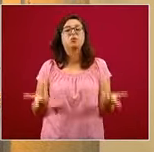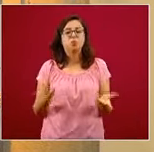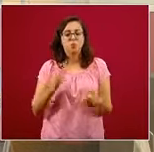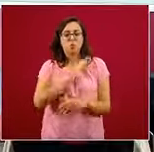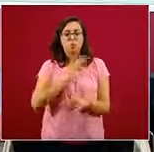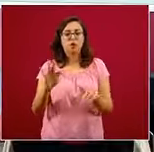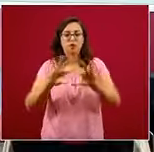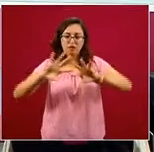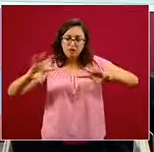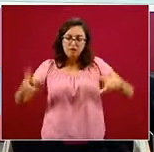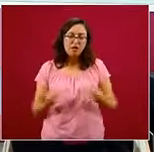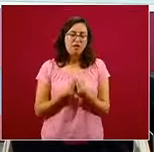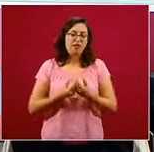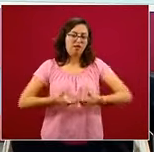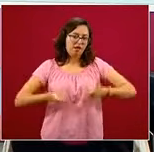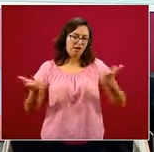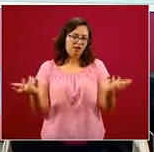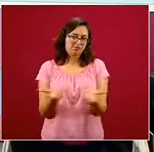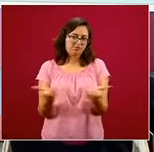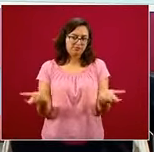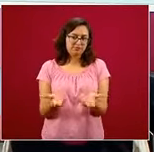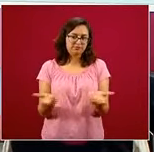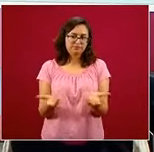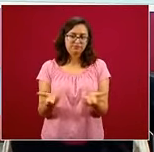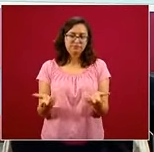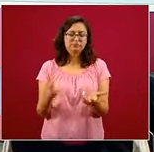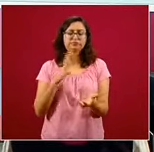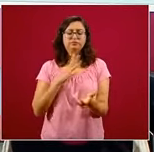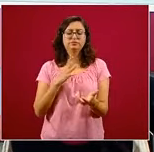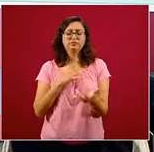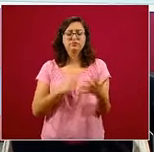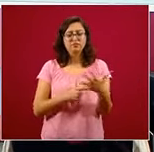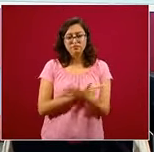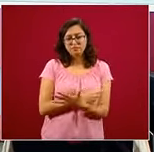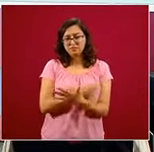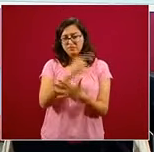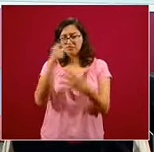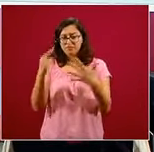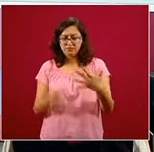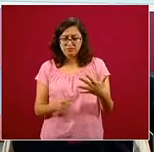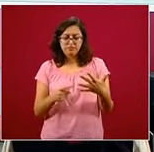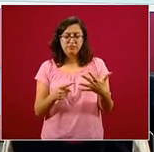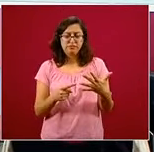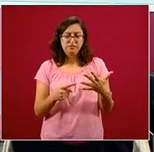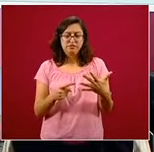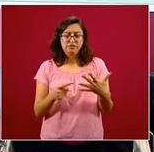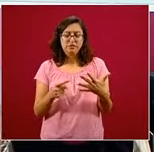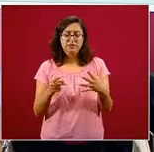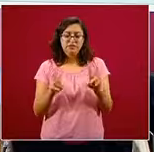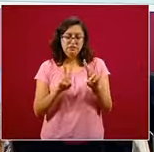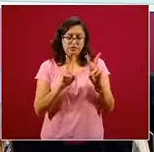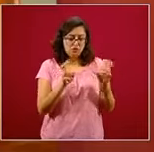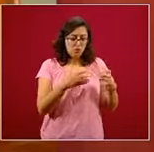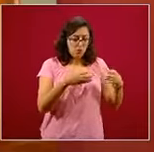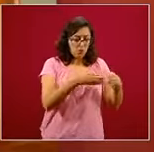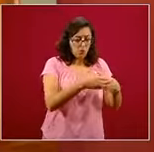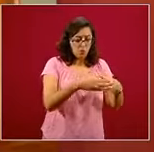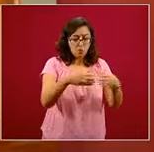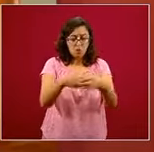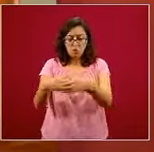integral de acciones. En estos cinco subgrupos de trabajo que ya